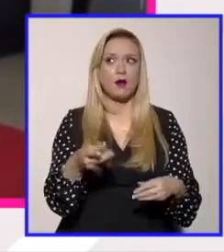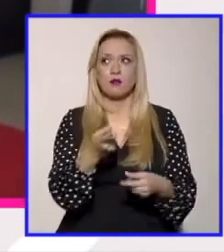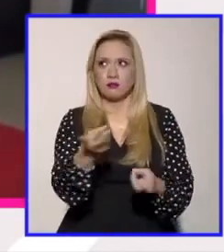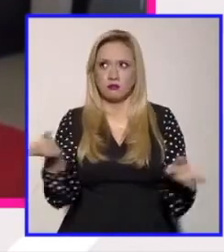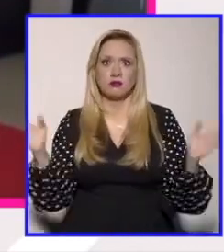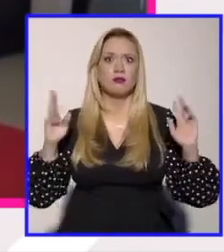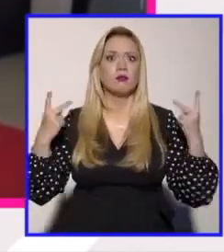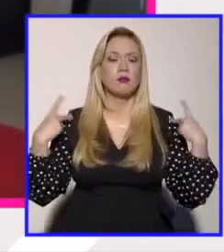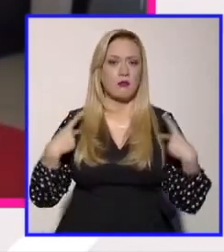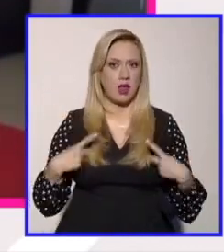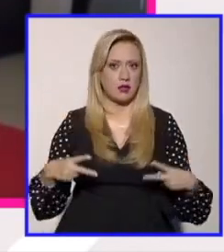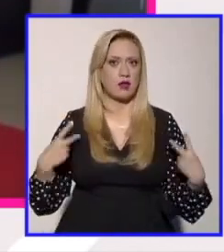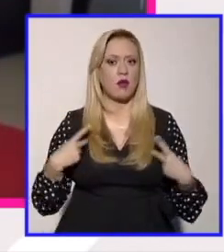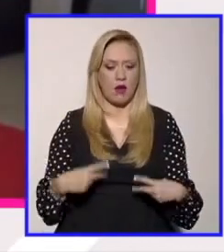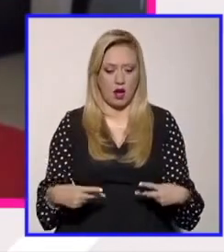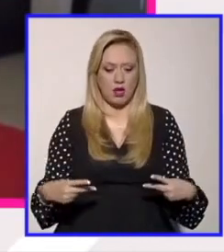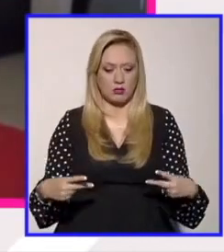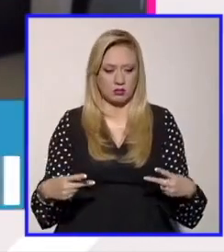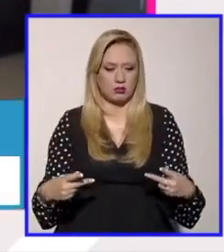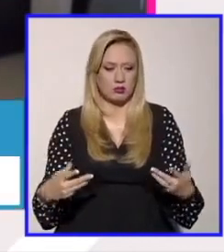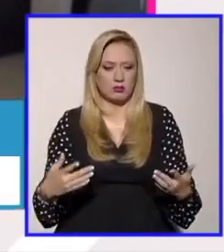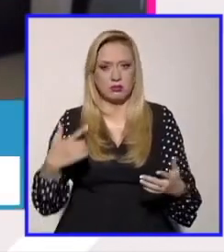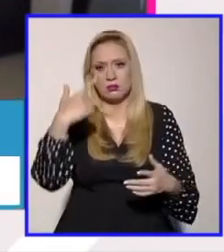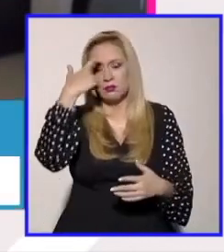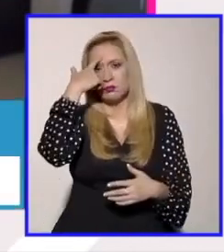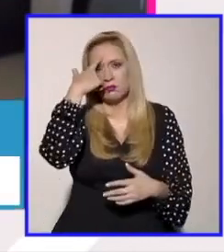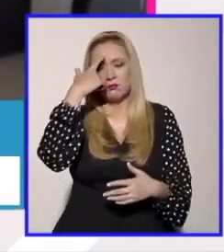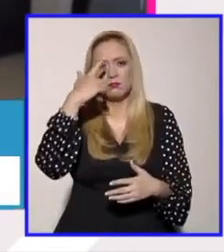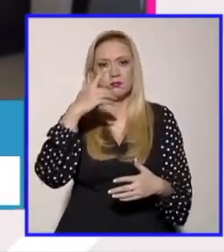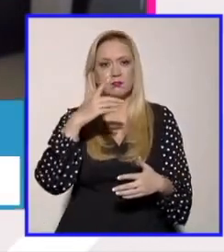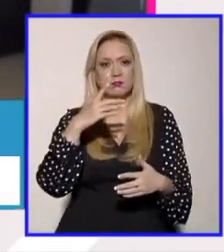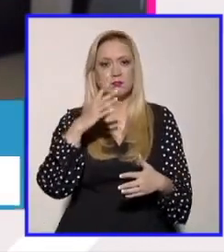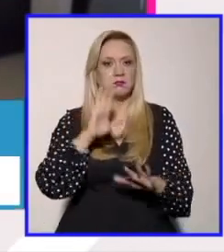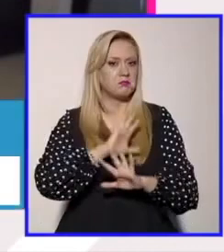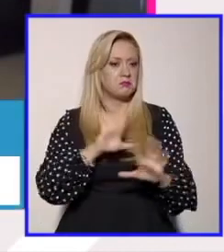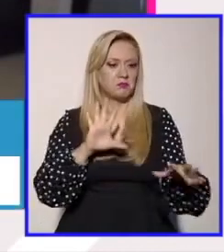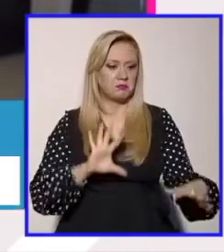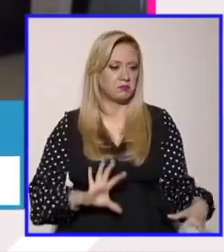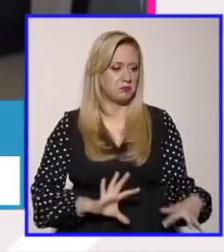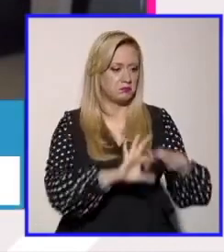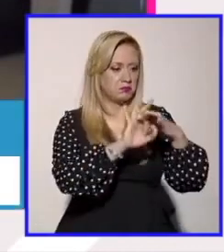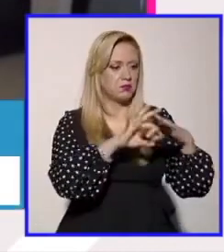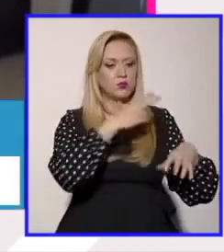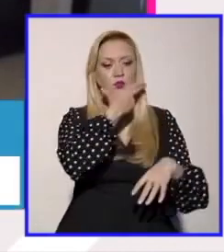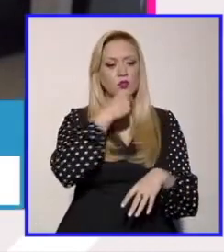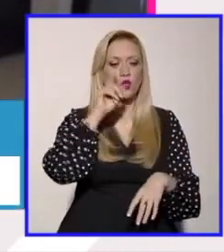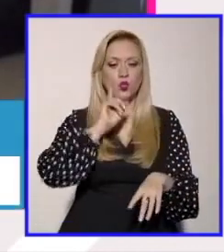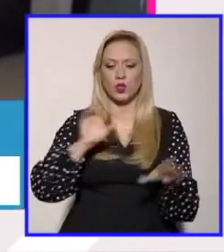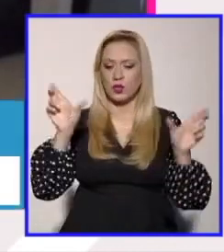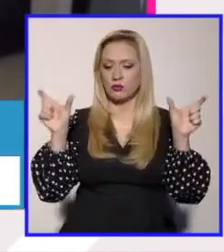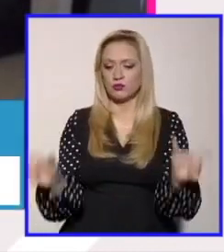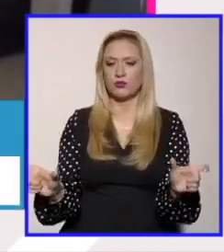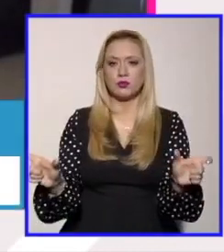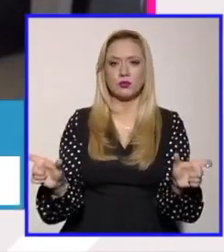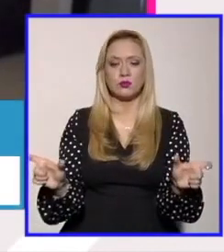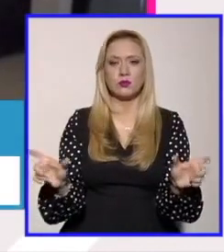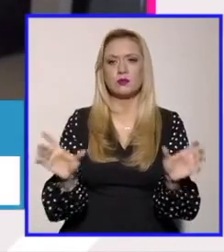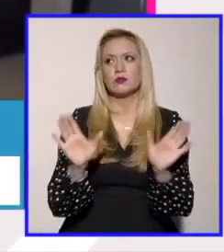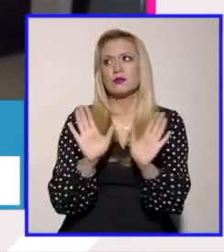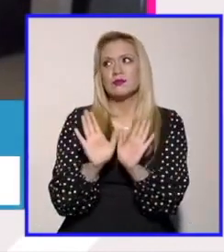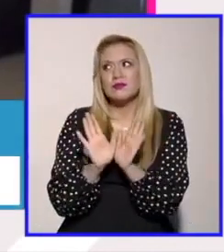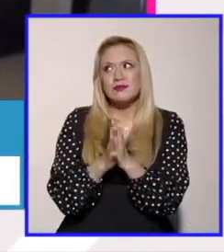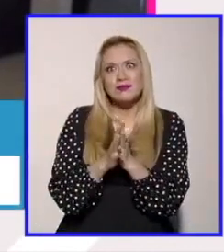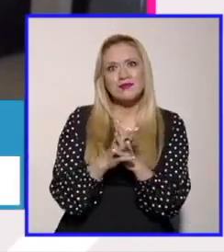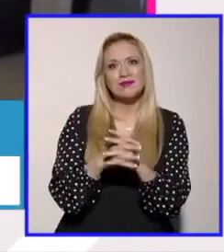sí se enrolan en los espacios del género sea de un modo u otro lo que hay que debatir es que sea